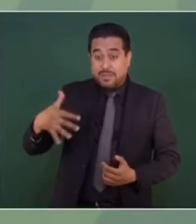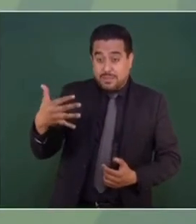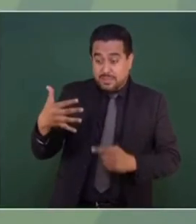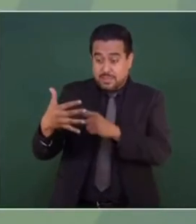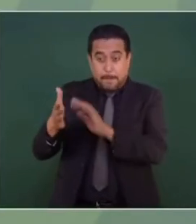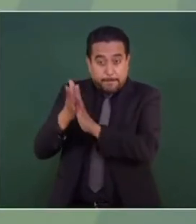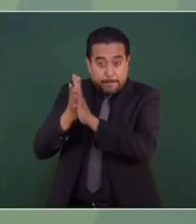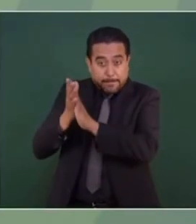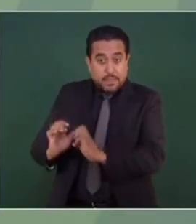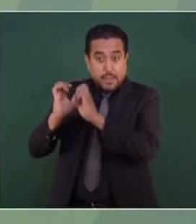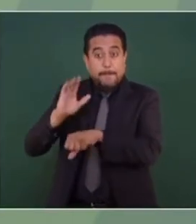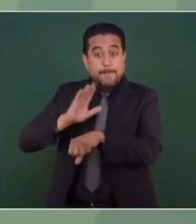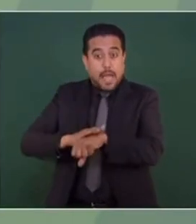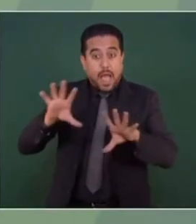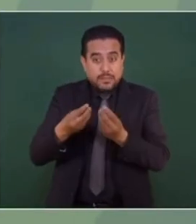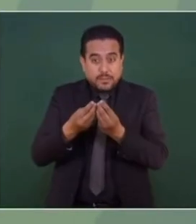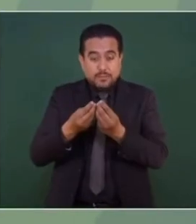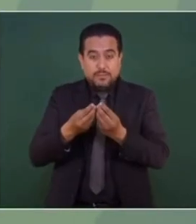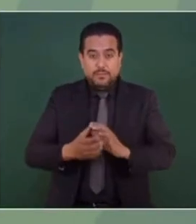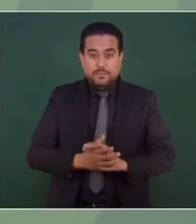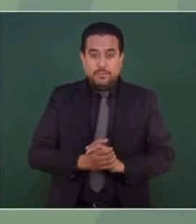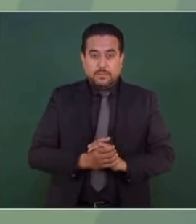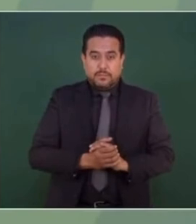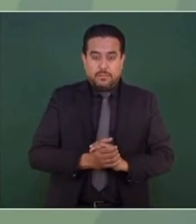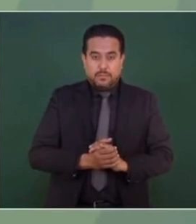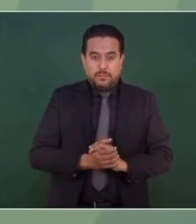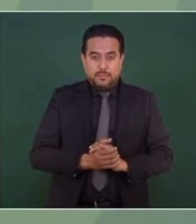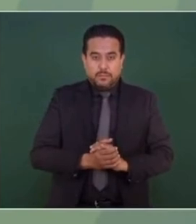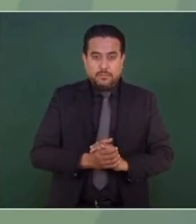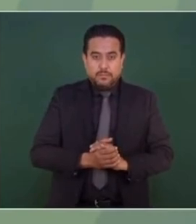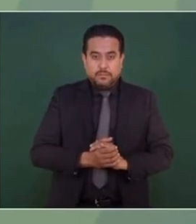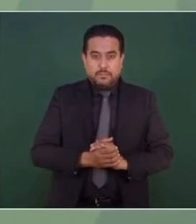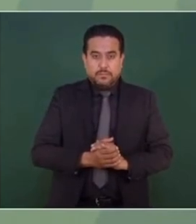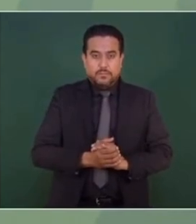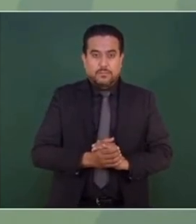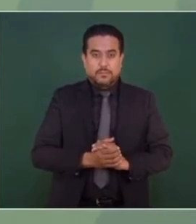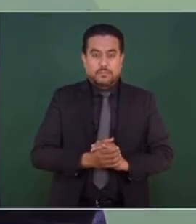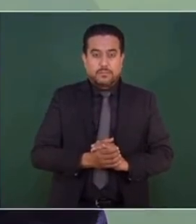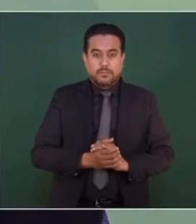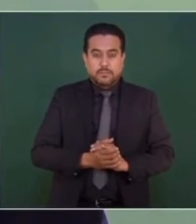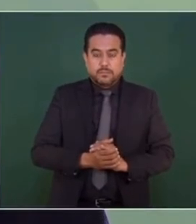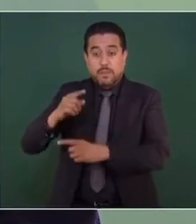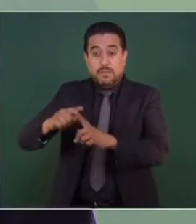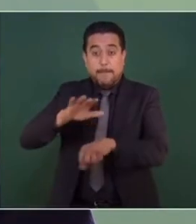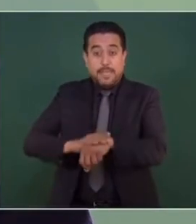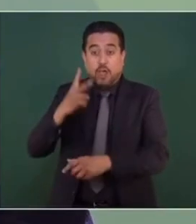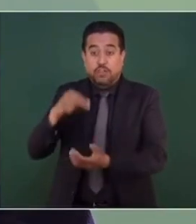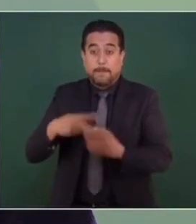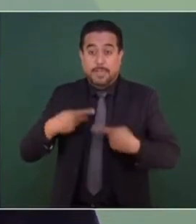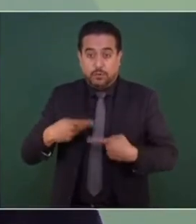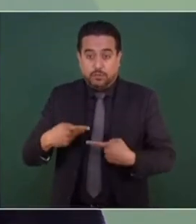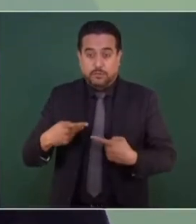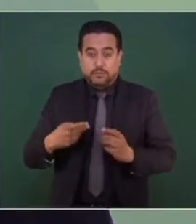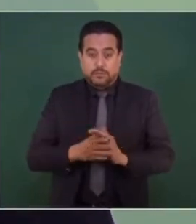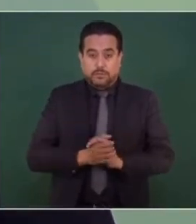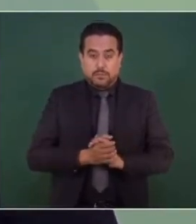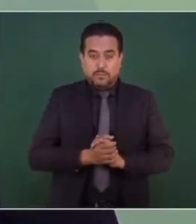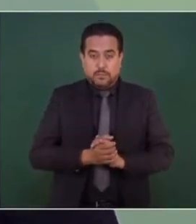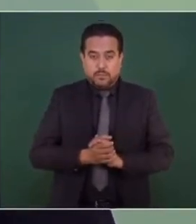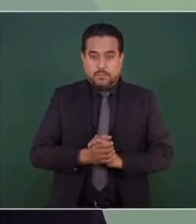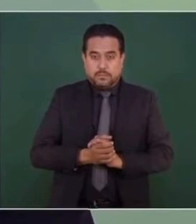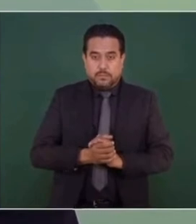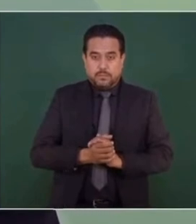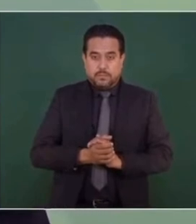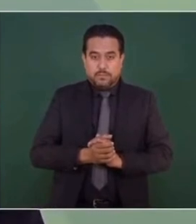instalaciones más y esto significa 2 mil elementos más también. Se va a